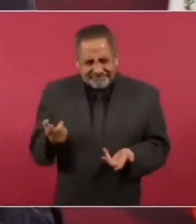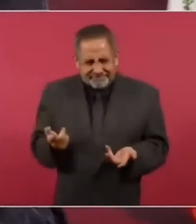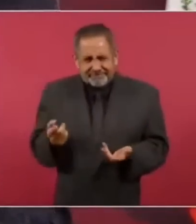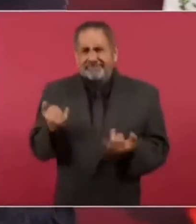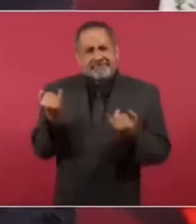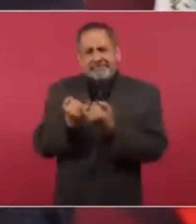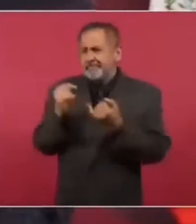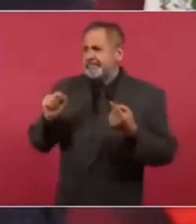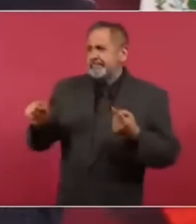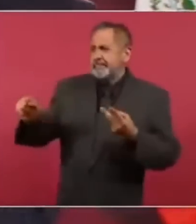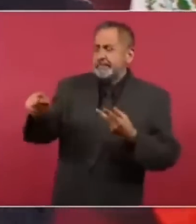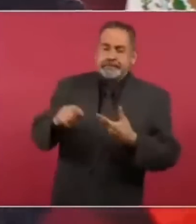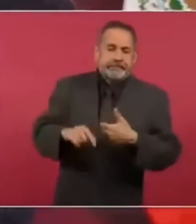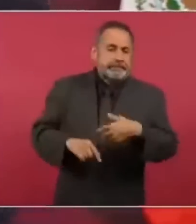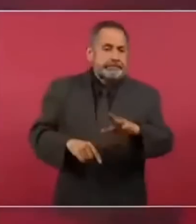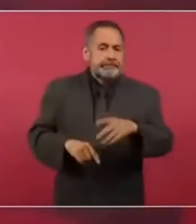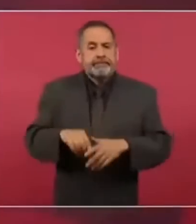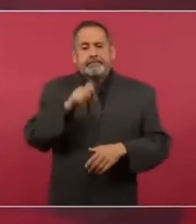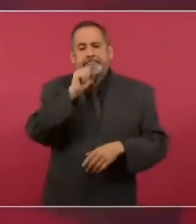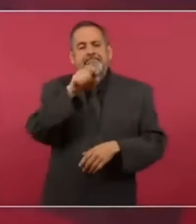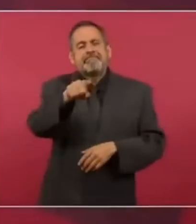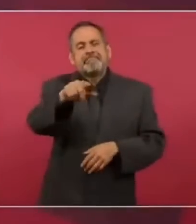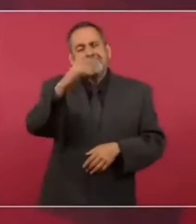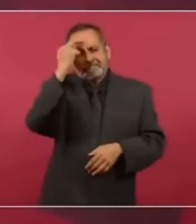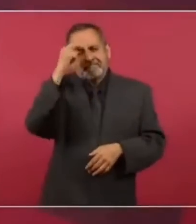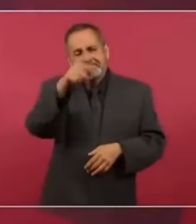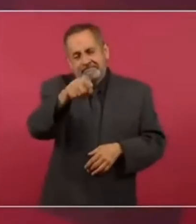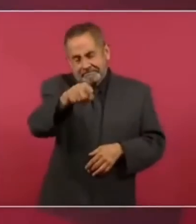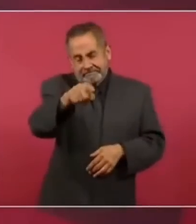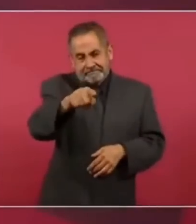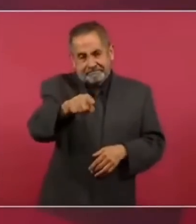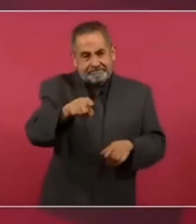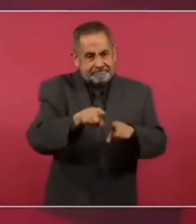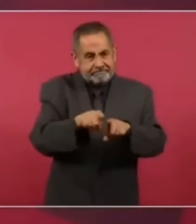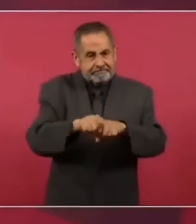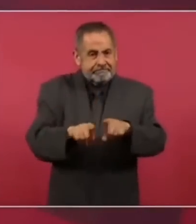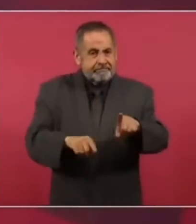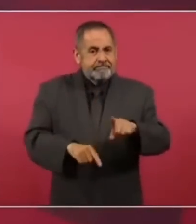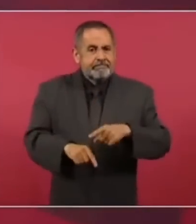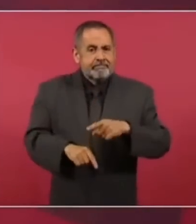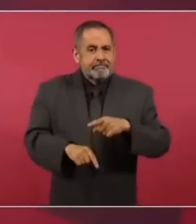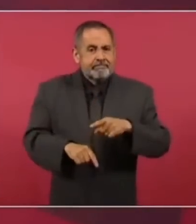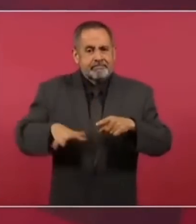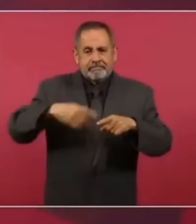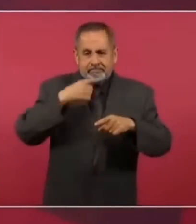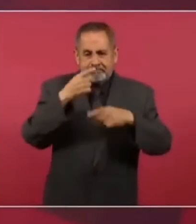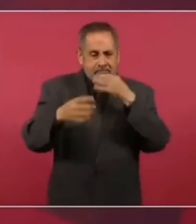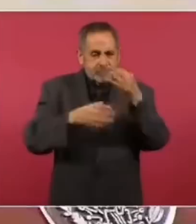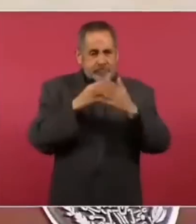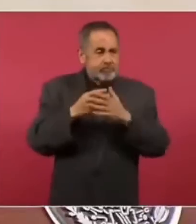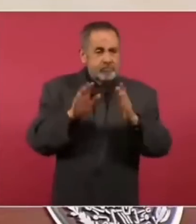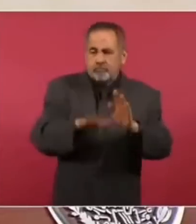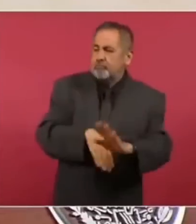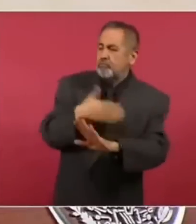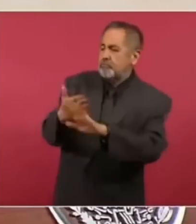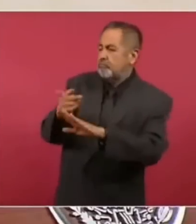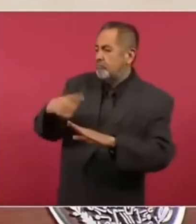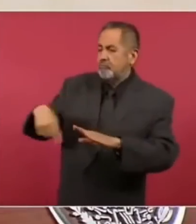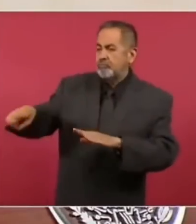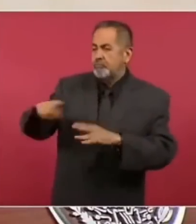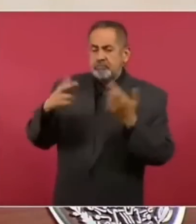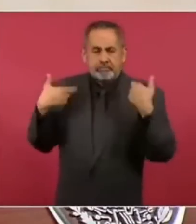En ese entonces es que estaba esta campaña a la que se hace referencia en contra de los maestros.